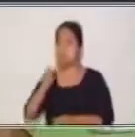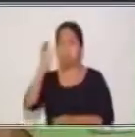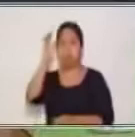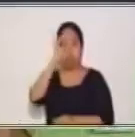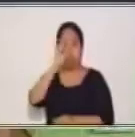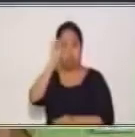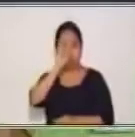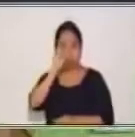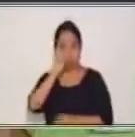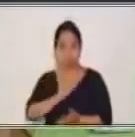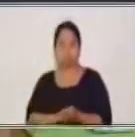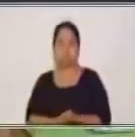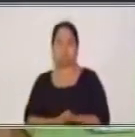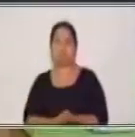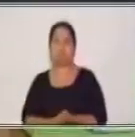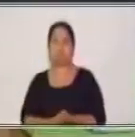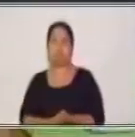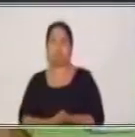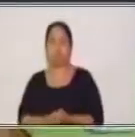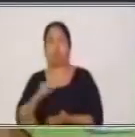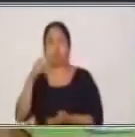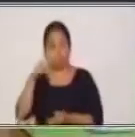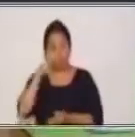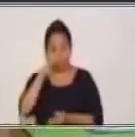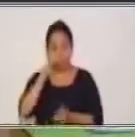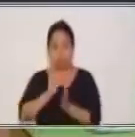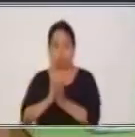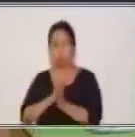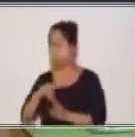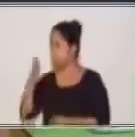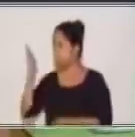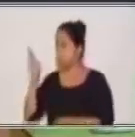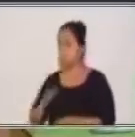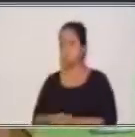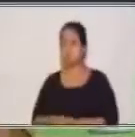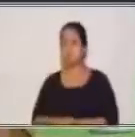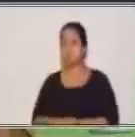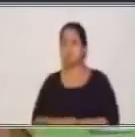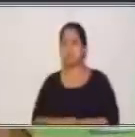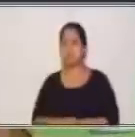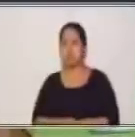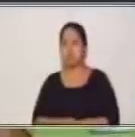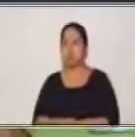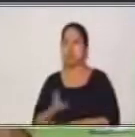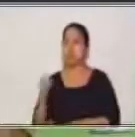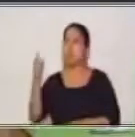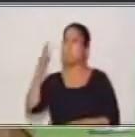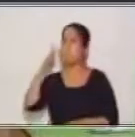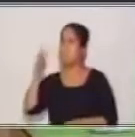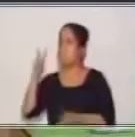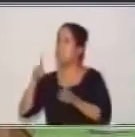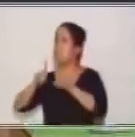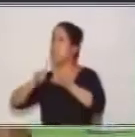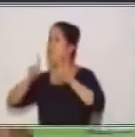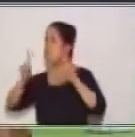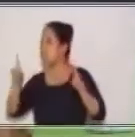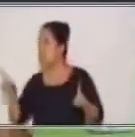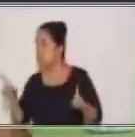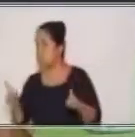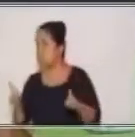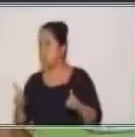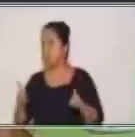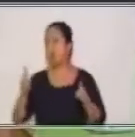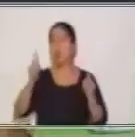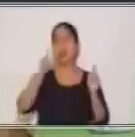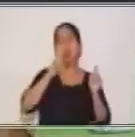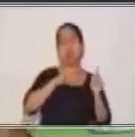los siguientes diálogos y que notes la diferencia ahí en casa, que comentes con quien